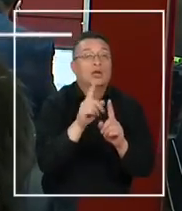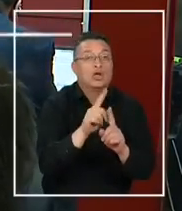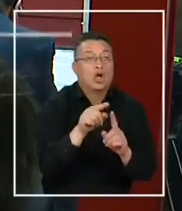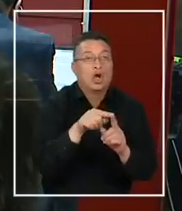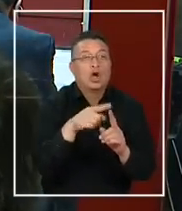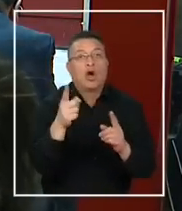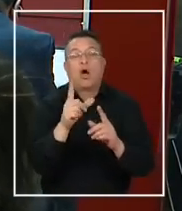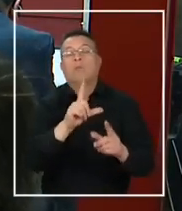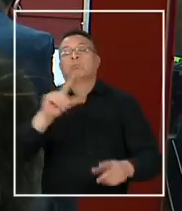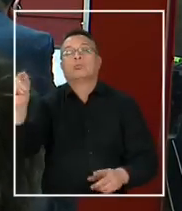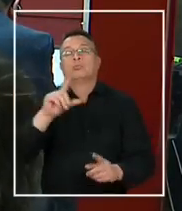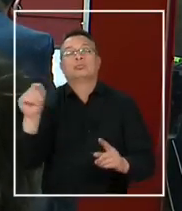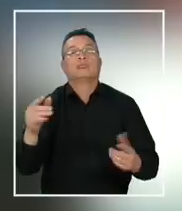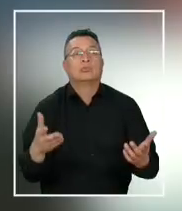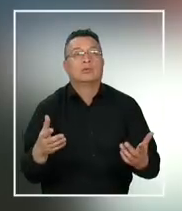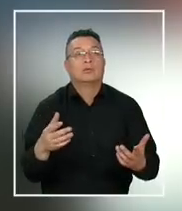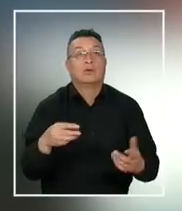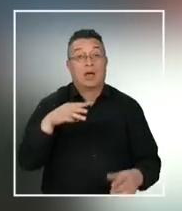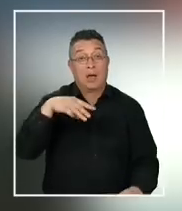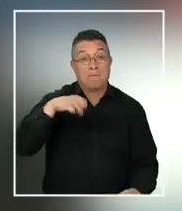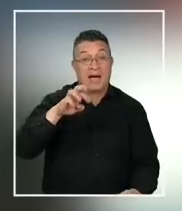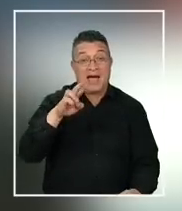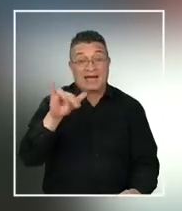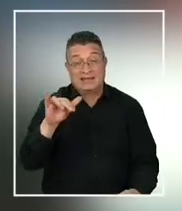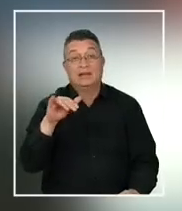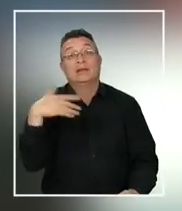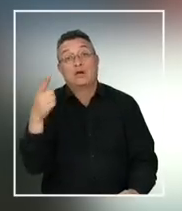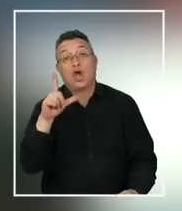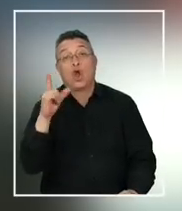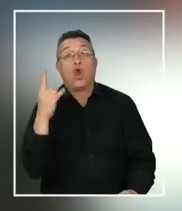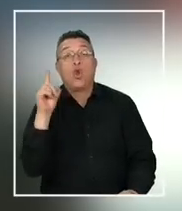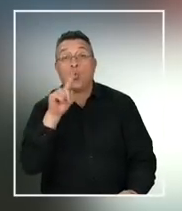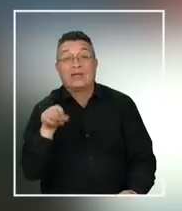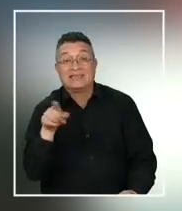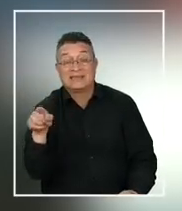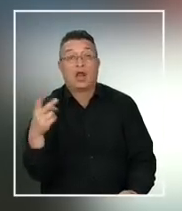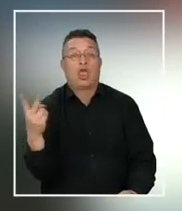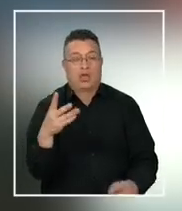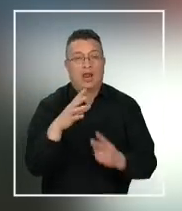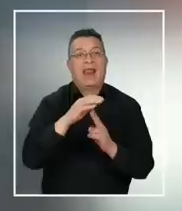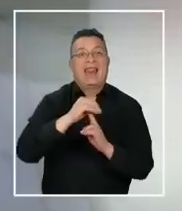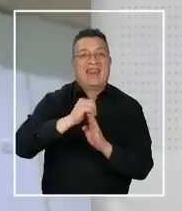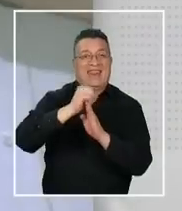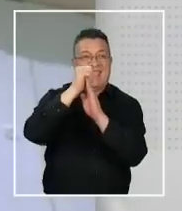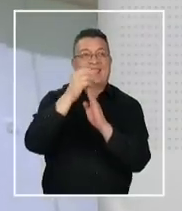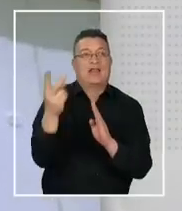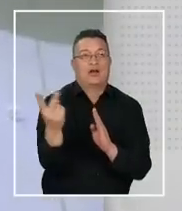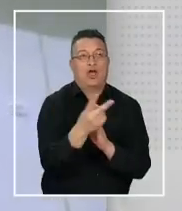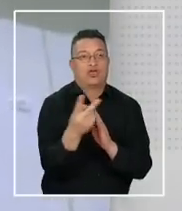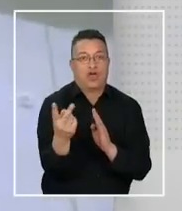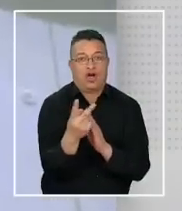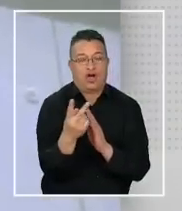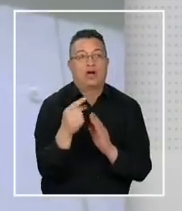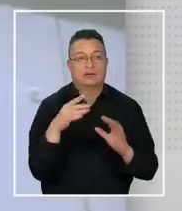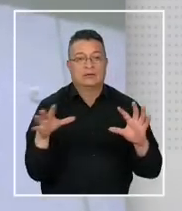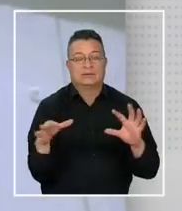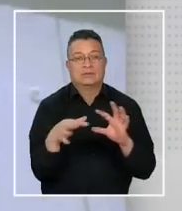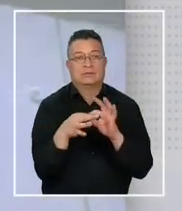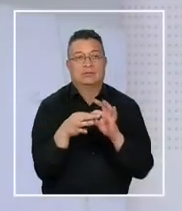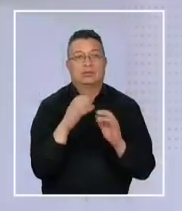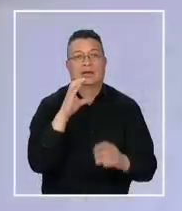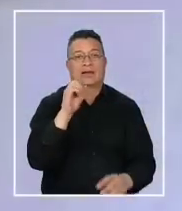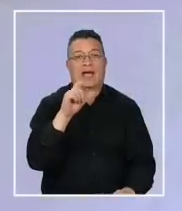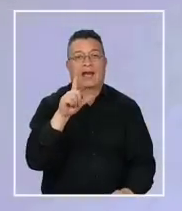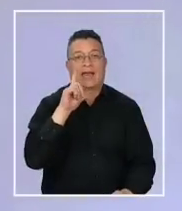no. Y salen y se van. Mari Colmenares y Luis Franco eran los líderes de la banda. Según la investigación, tenían vínculos directos con